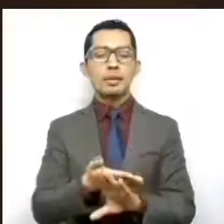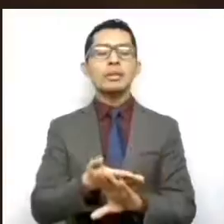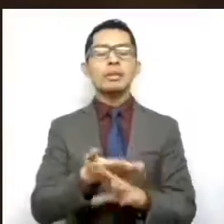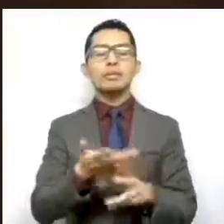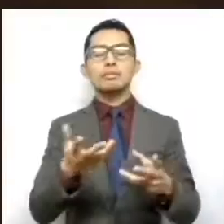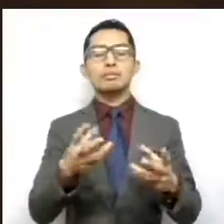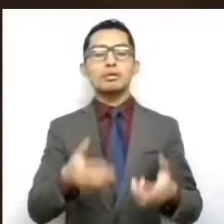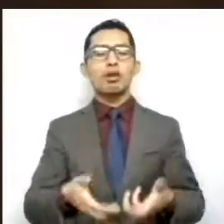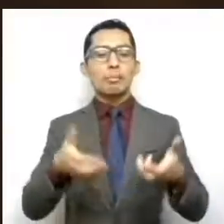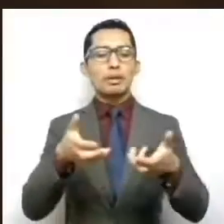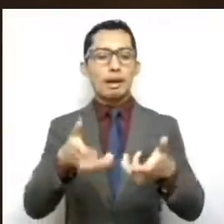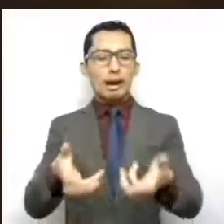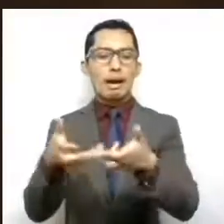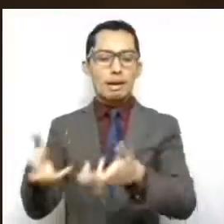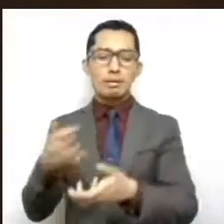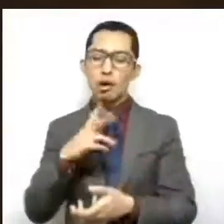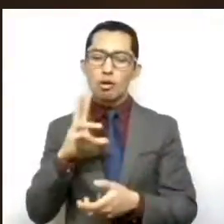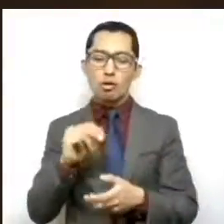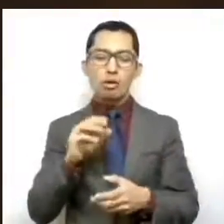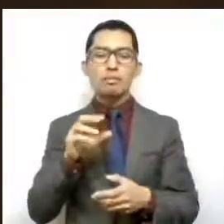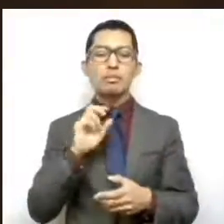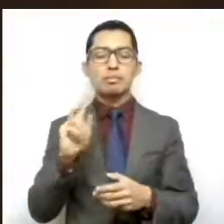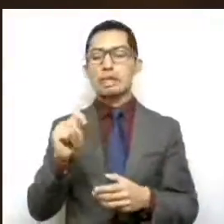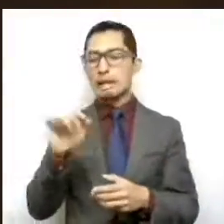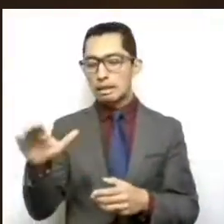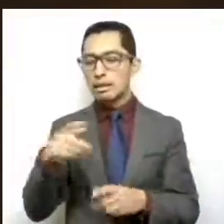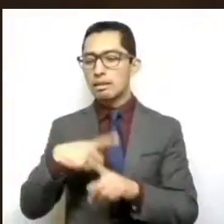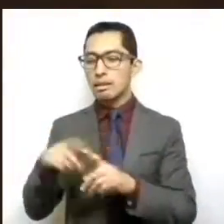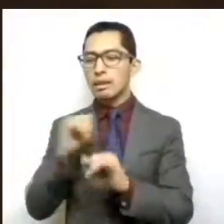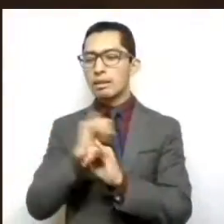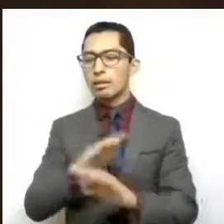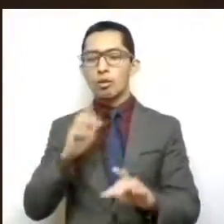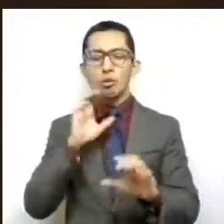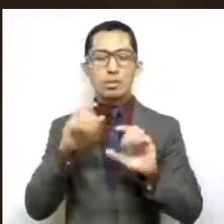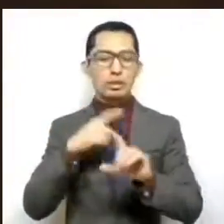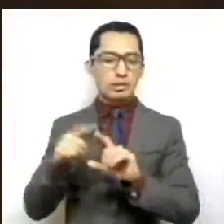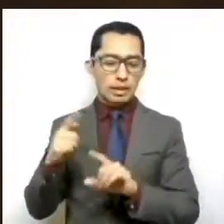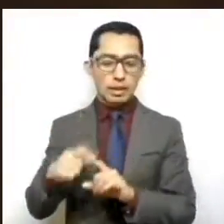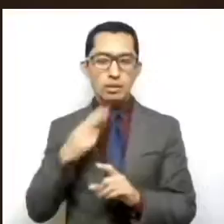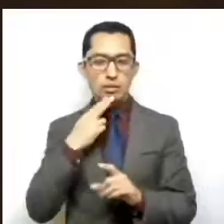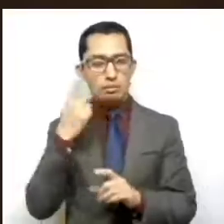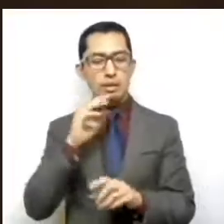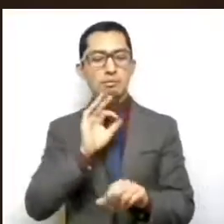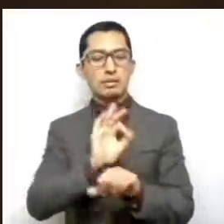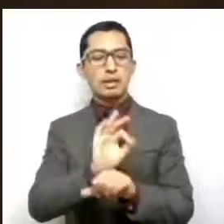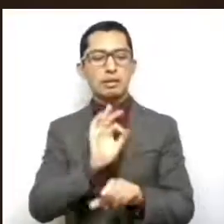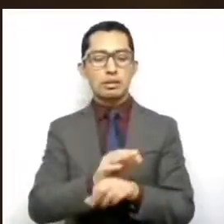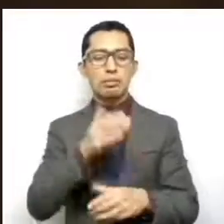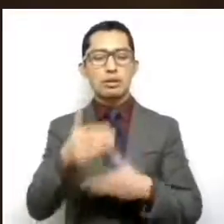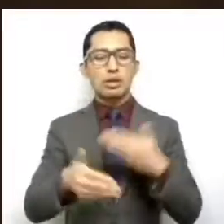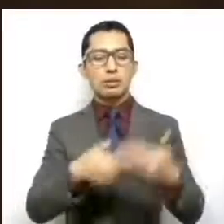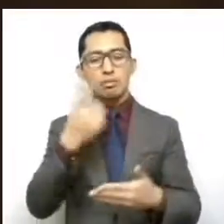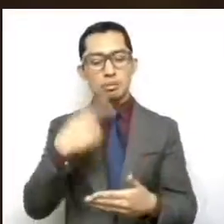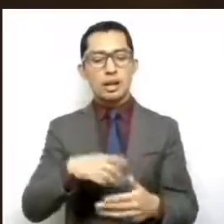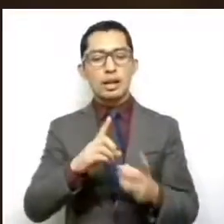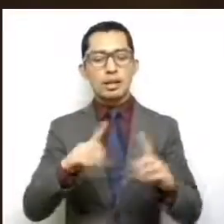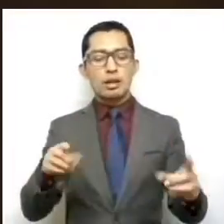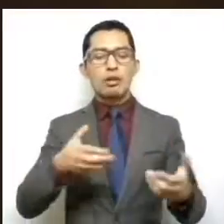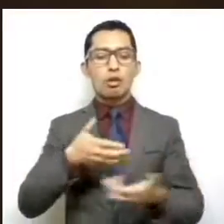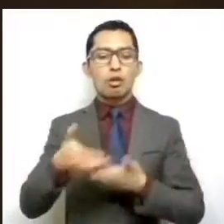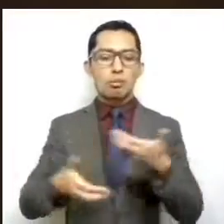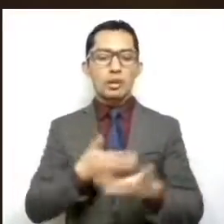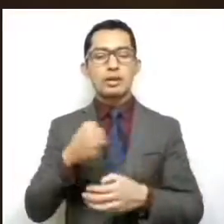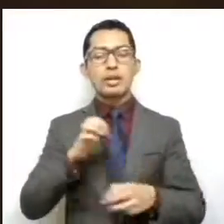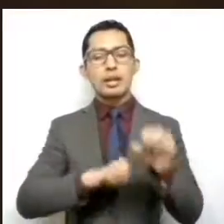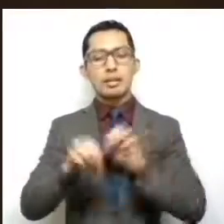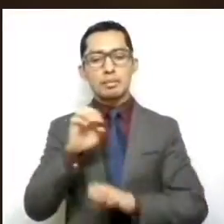estimular el uso de las nuevas tecnologías de información y comunicación en los procesos de desarrollo comercial y empresarial,